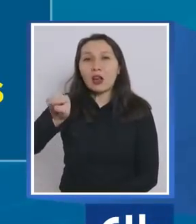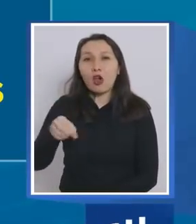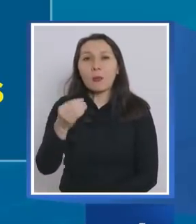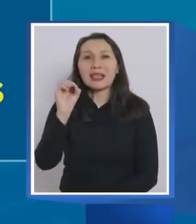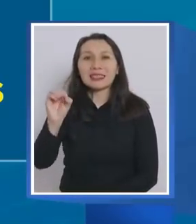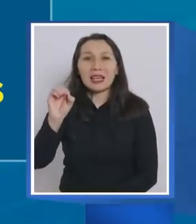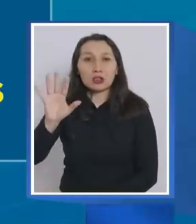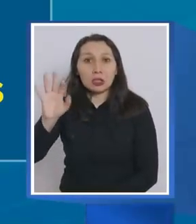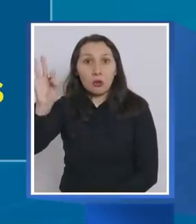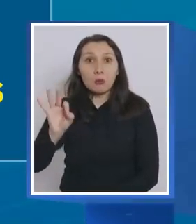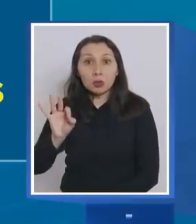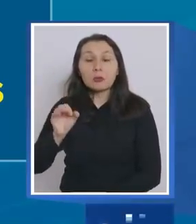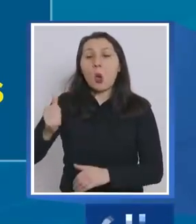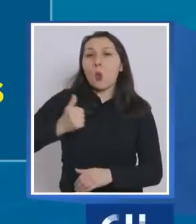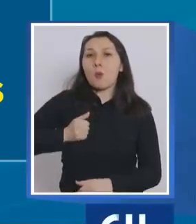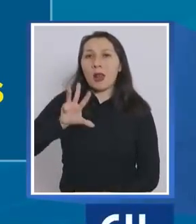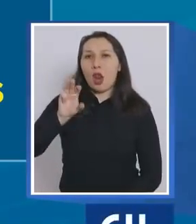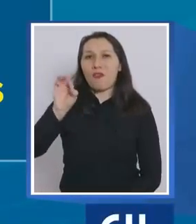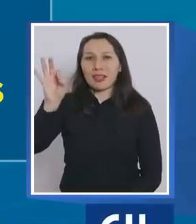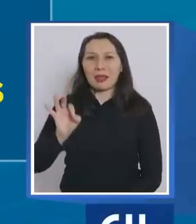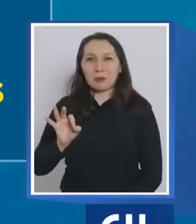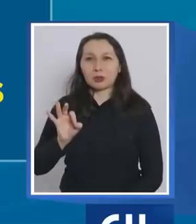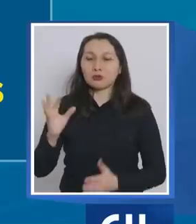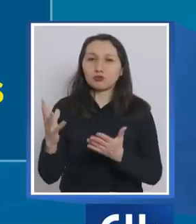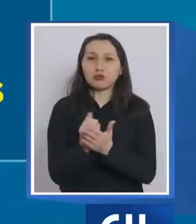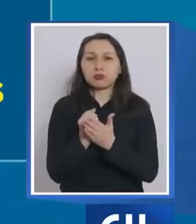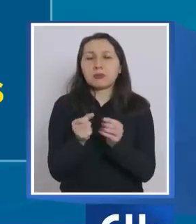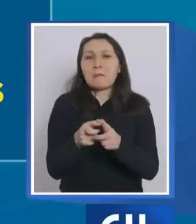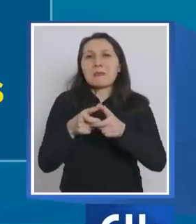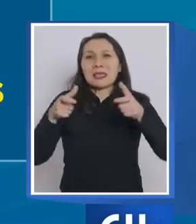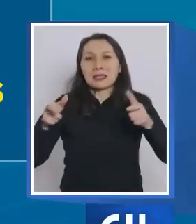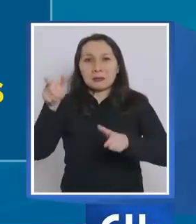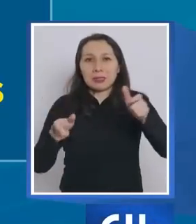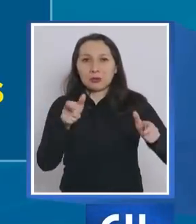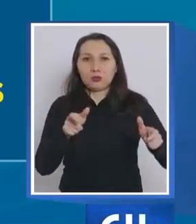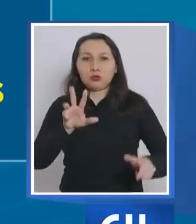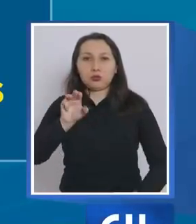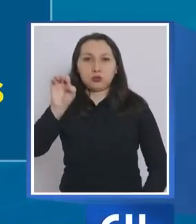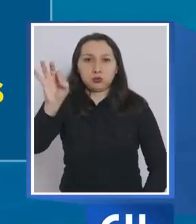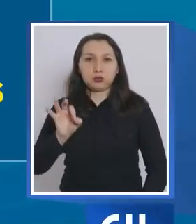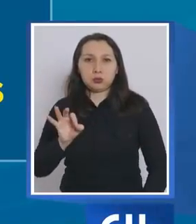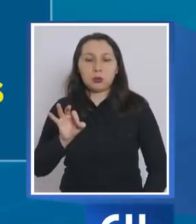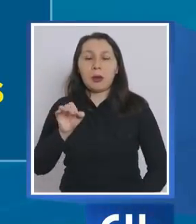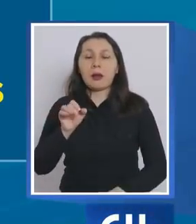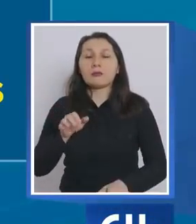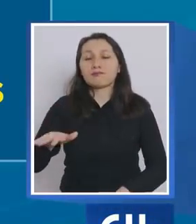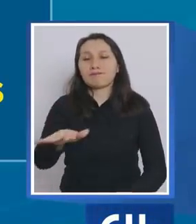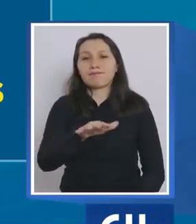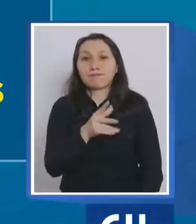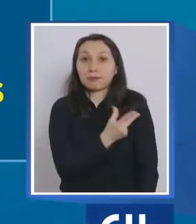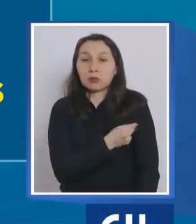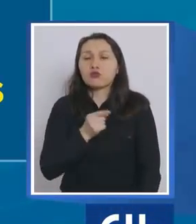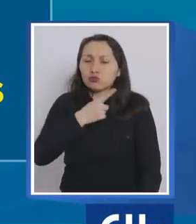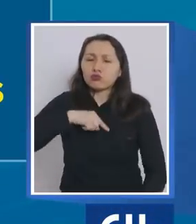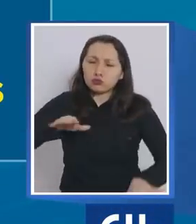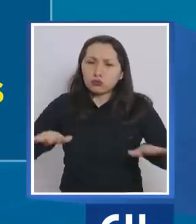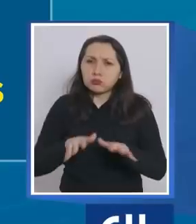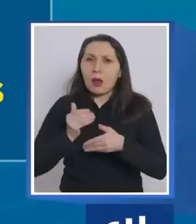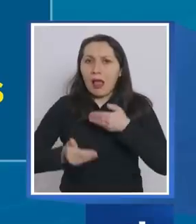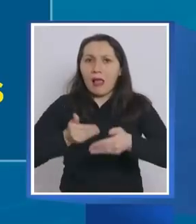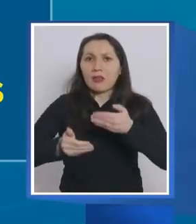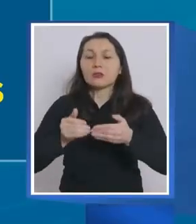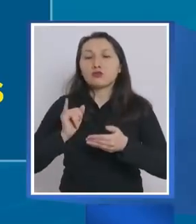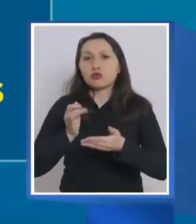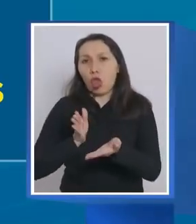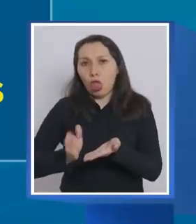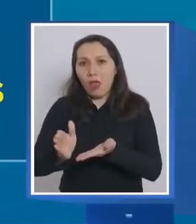,05% para lograr llegar al 90% y obviamente que seguiremos avanzando porque